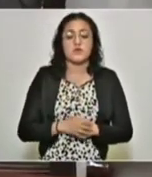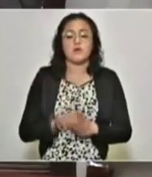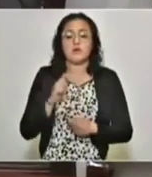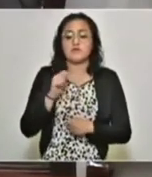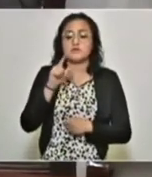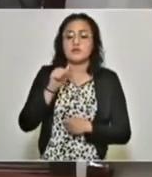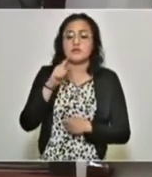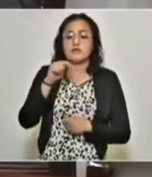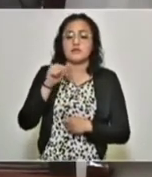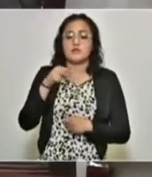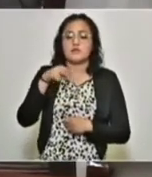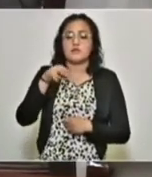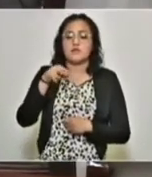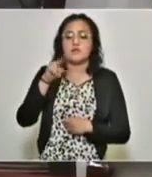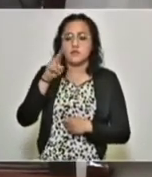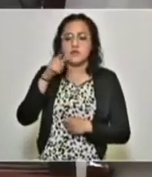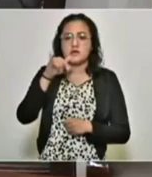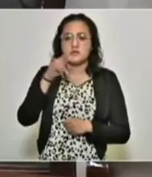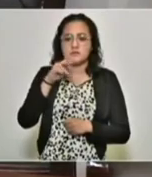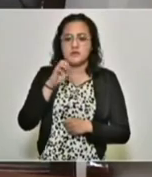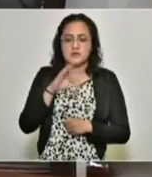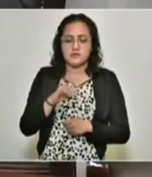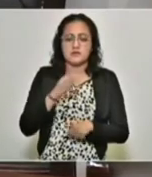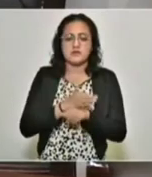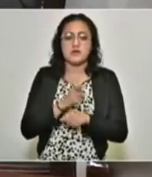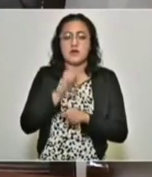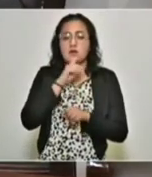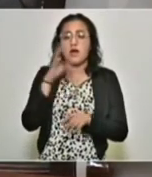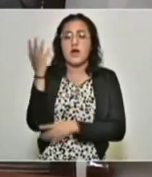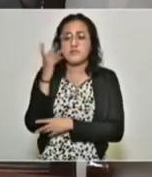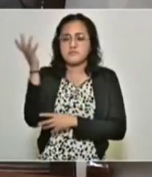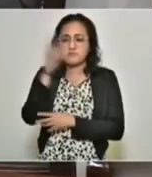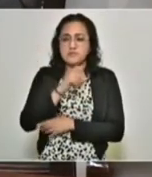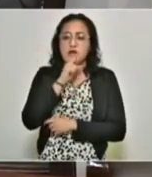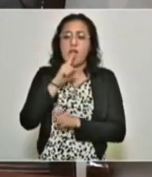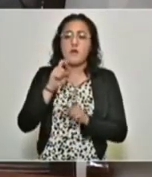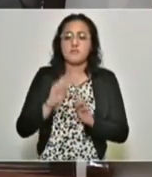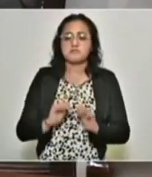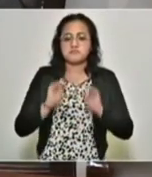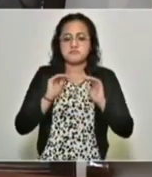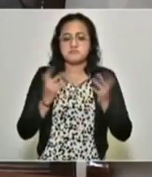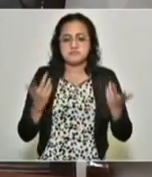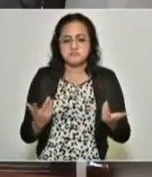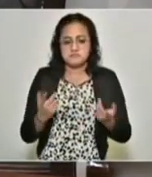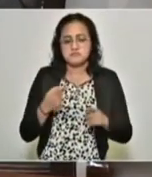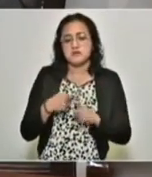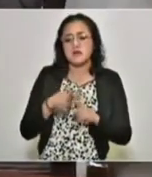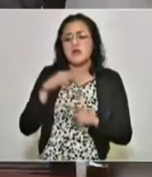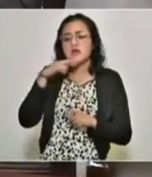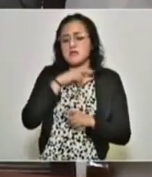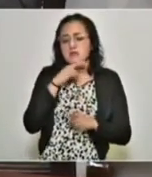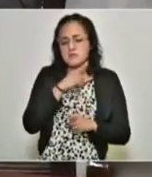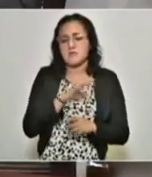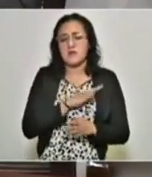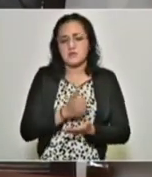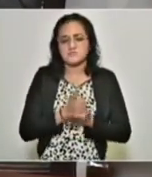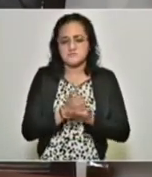Tlatlauquitepec, hubo caídas de árboles y encharcamientos en algunas avenidas que se recuperaron de manera casi inmediata.